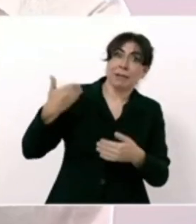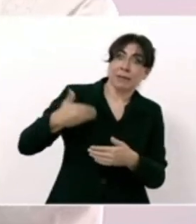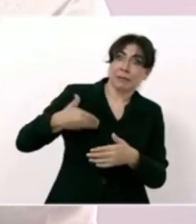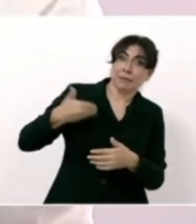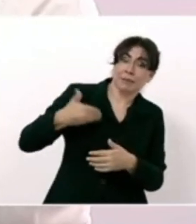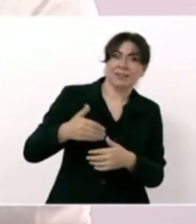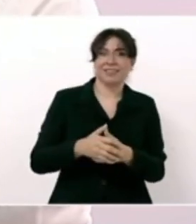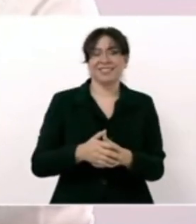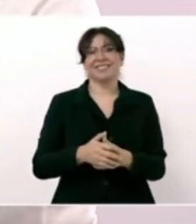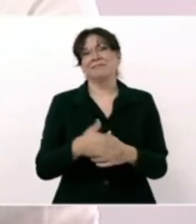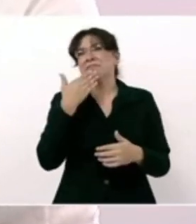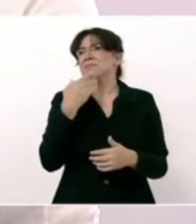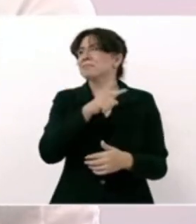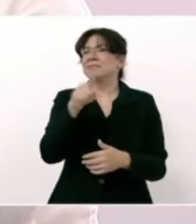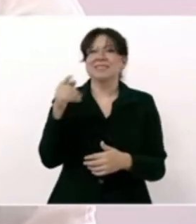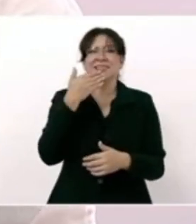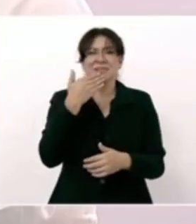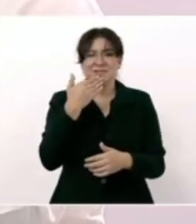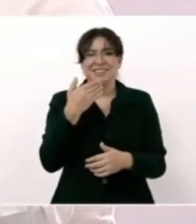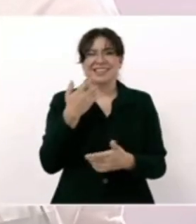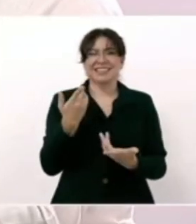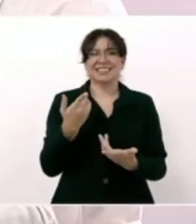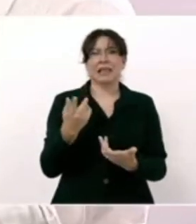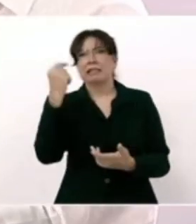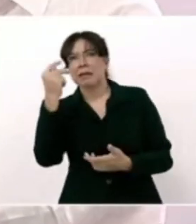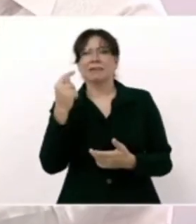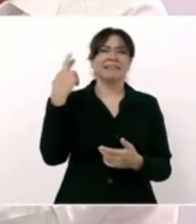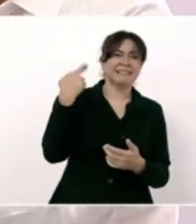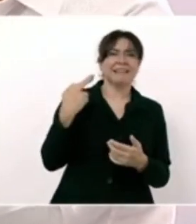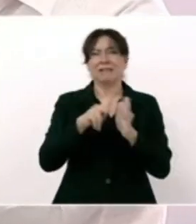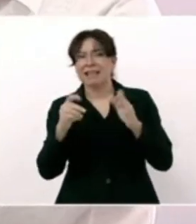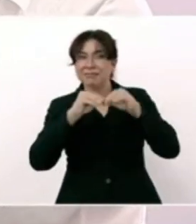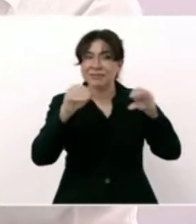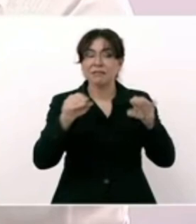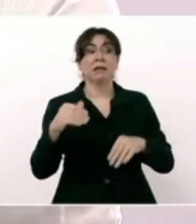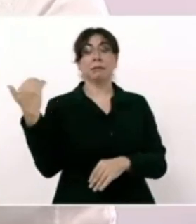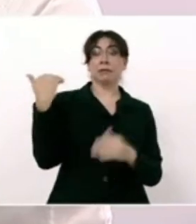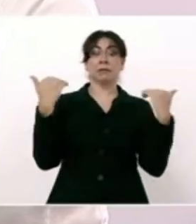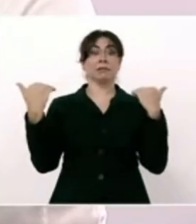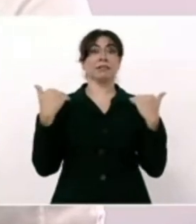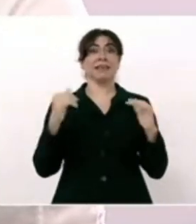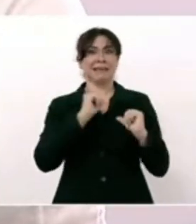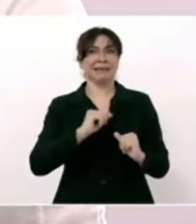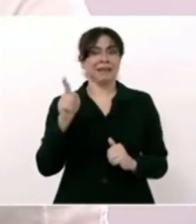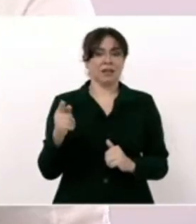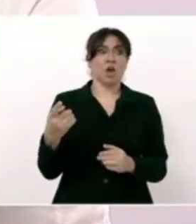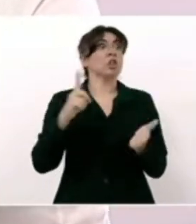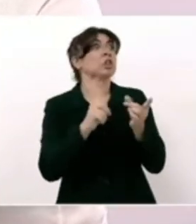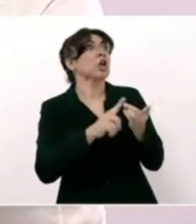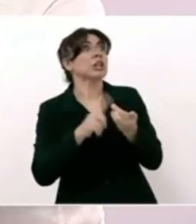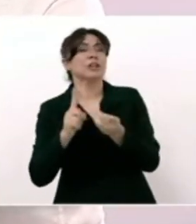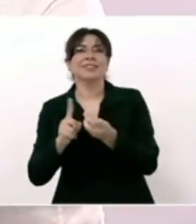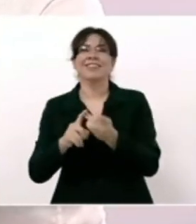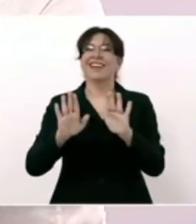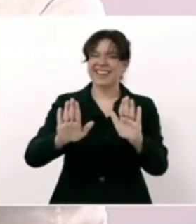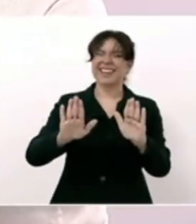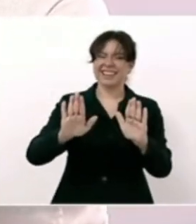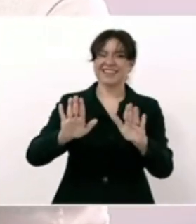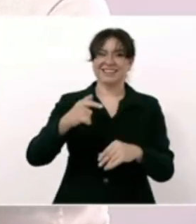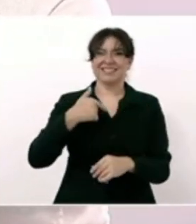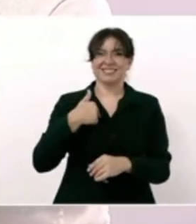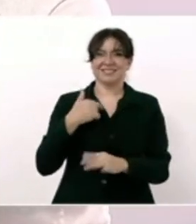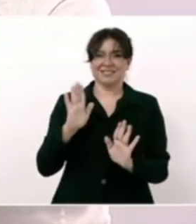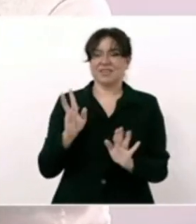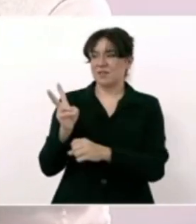el trabajo de un buen periodista, me empiezan a decir, ¿y en dónde? Pero yo voy a invitar a Toño a que